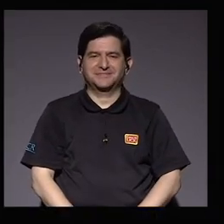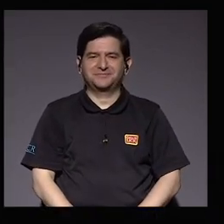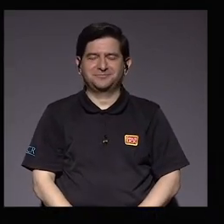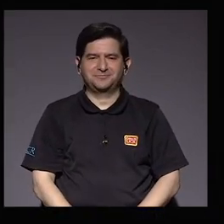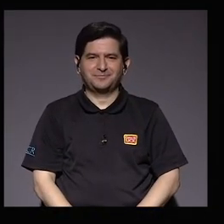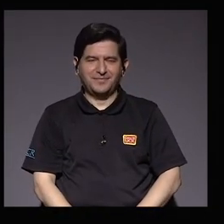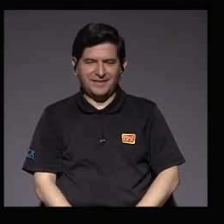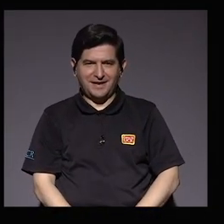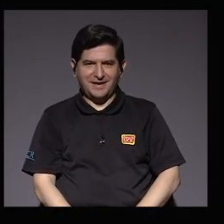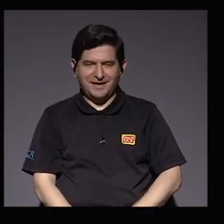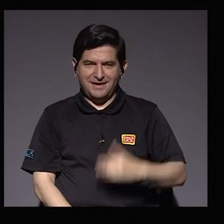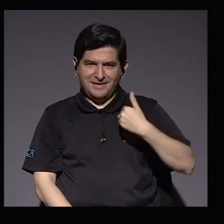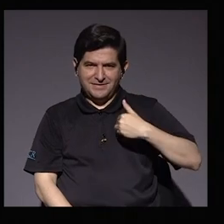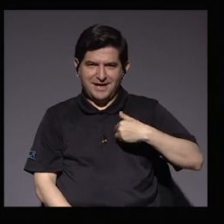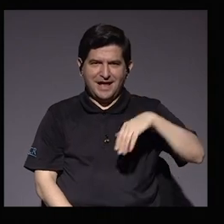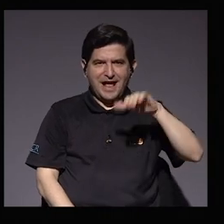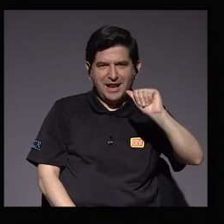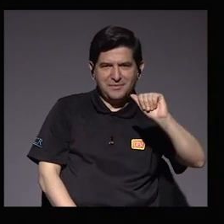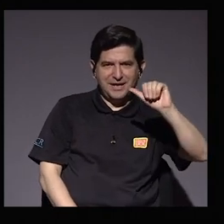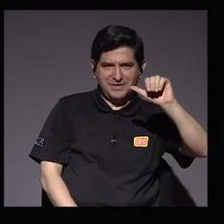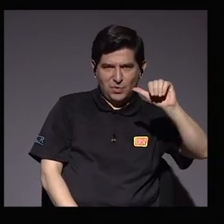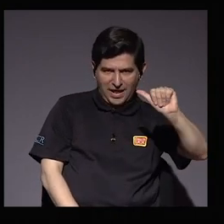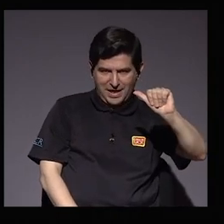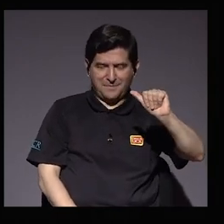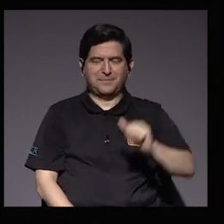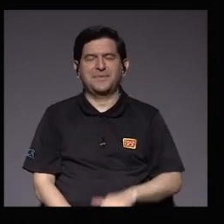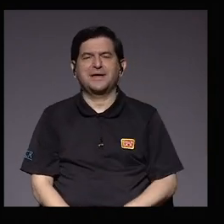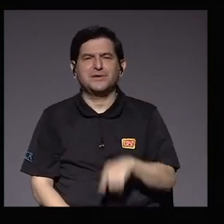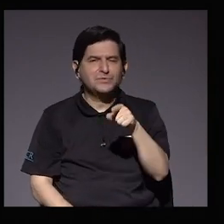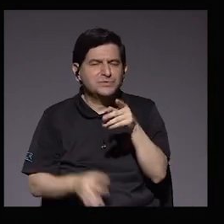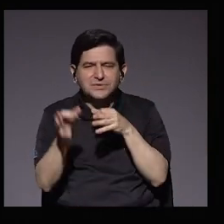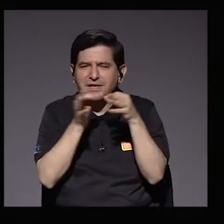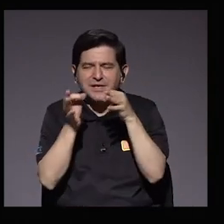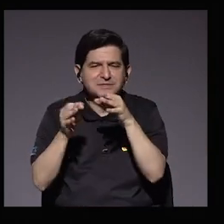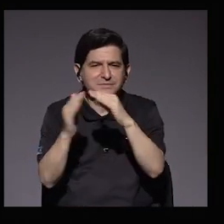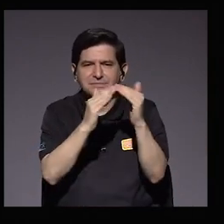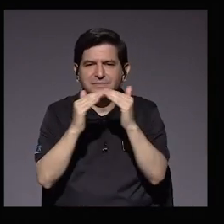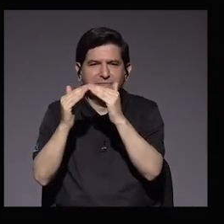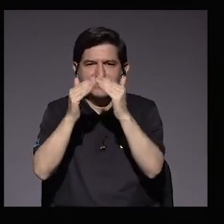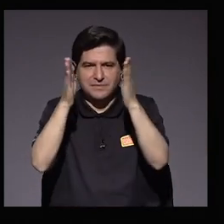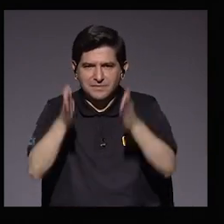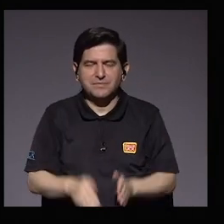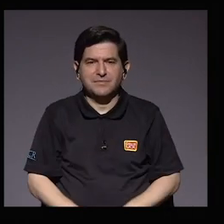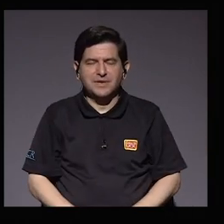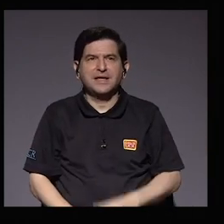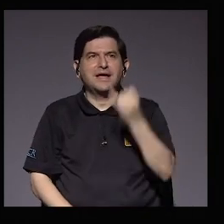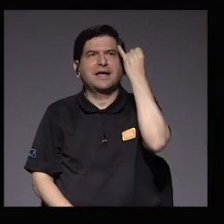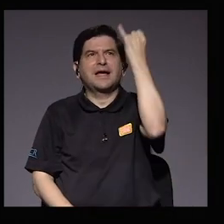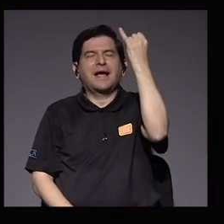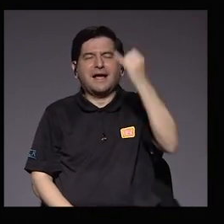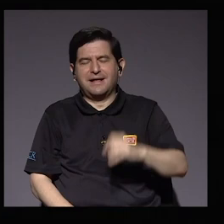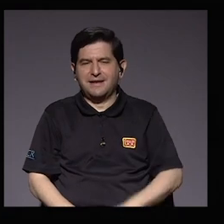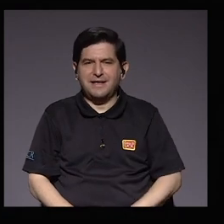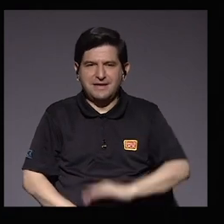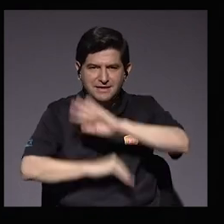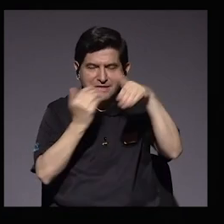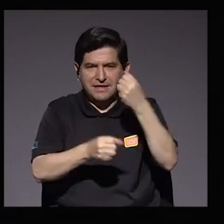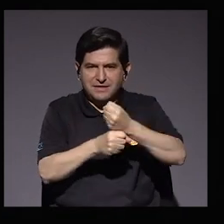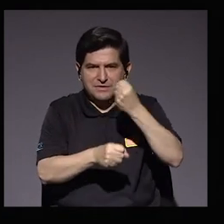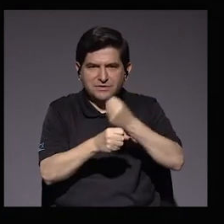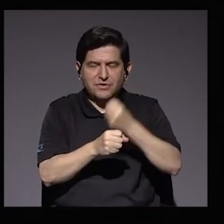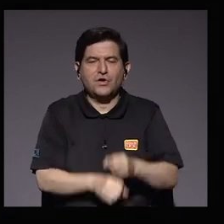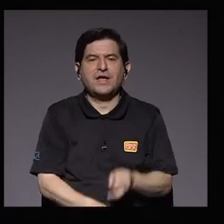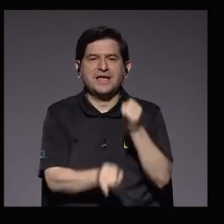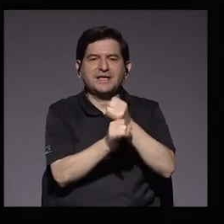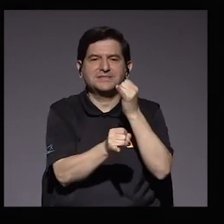Don Alberto, me gustaría mucho que le cuente a la ciudadanía un poquito el mapa conceptual de toda esa labor que hace